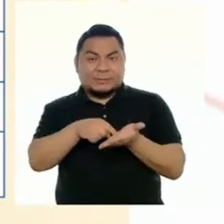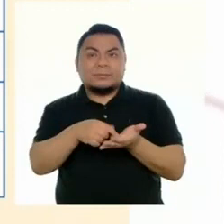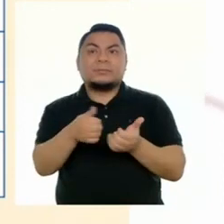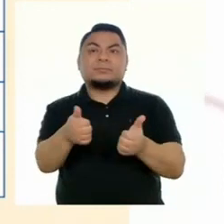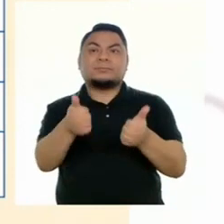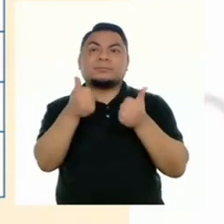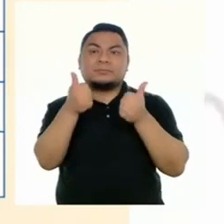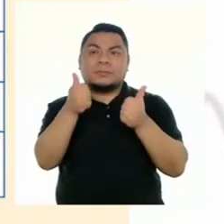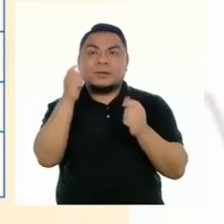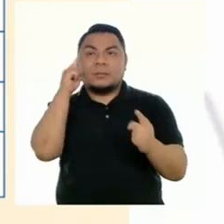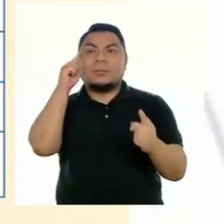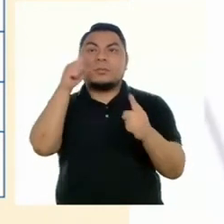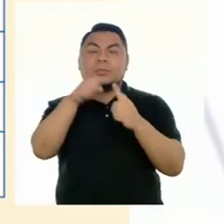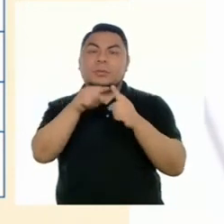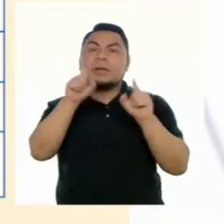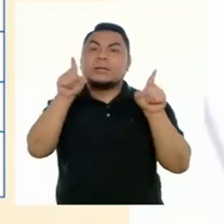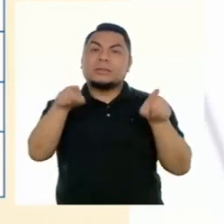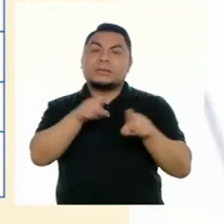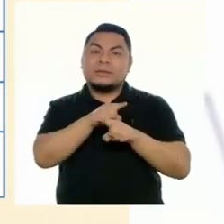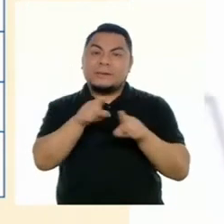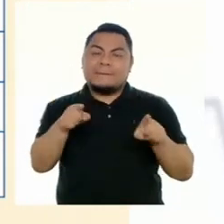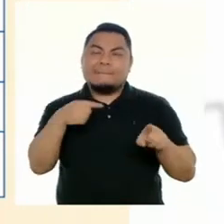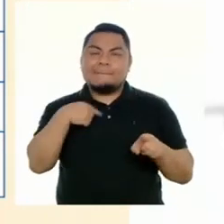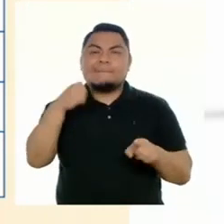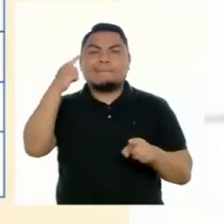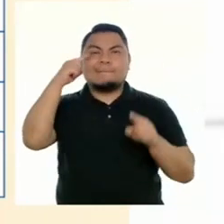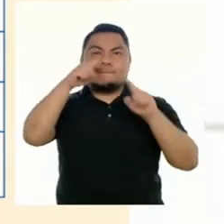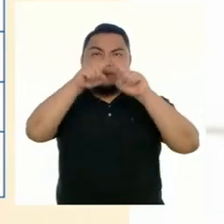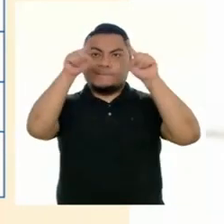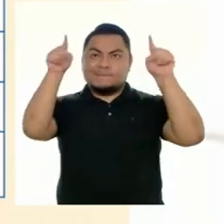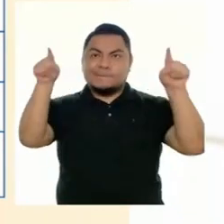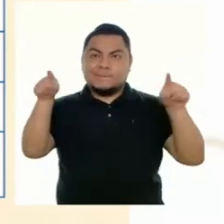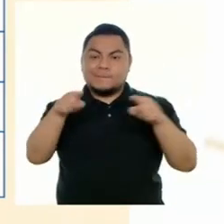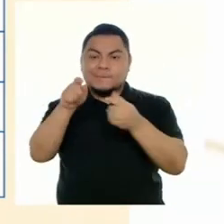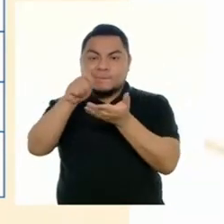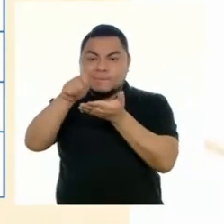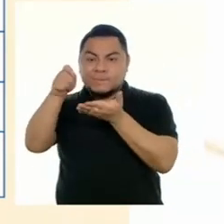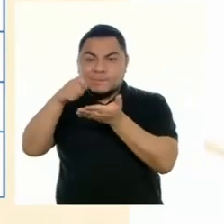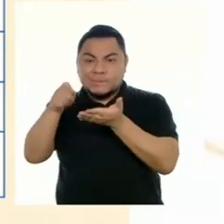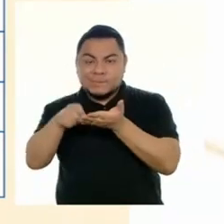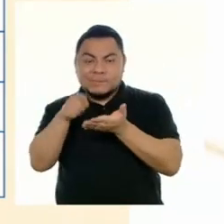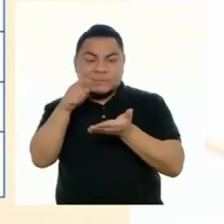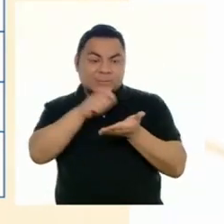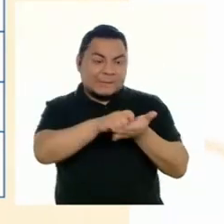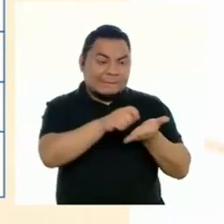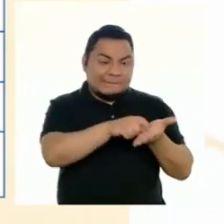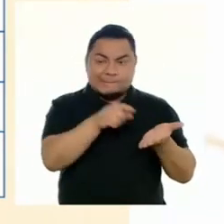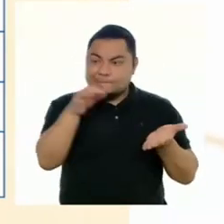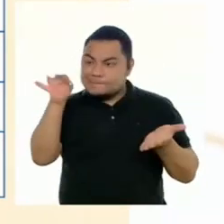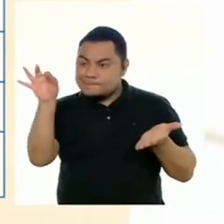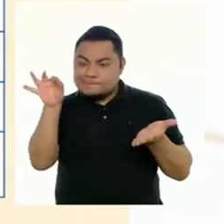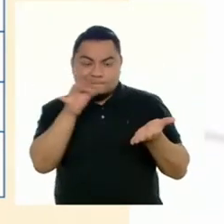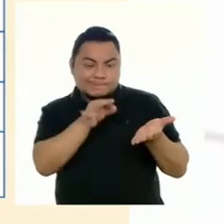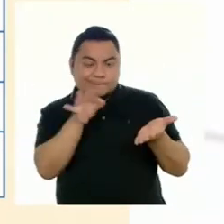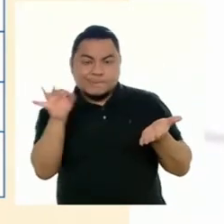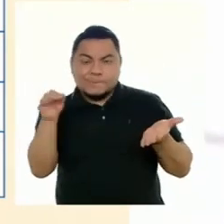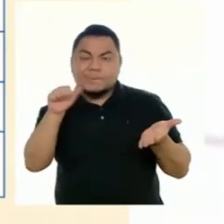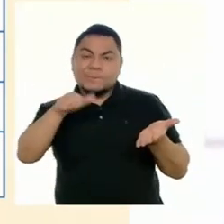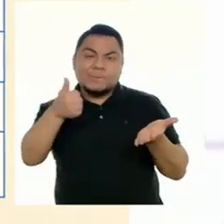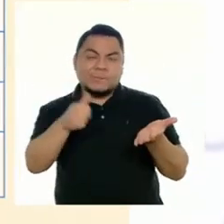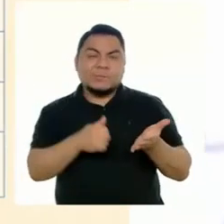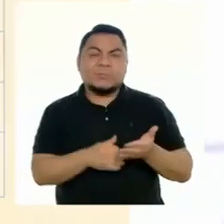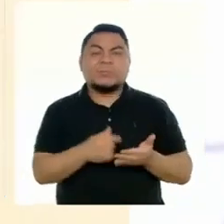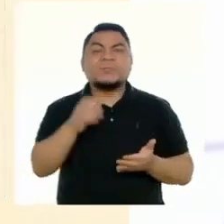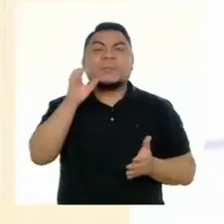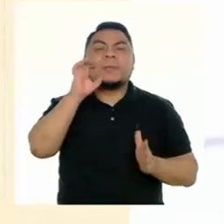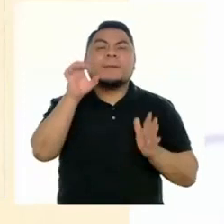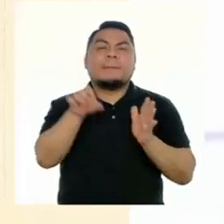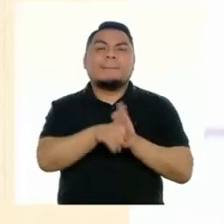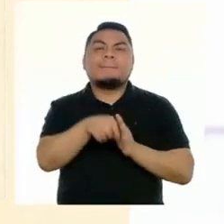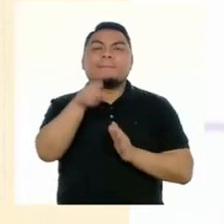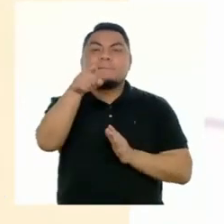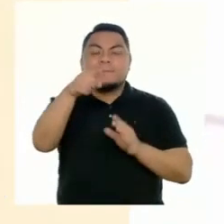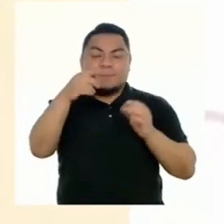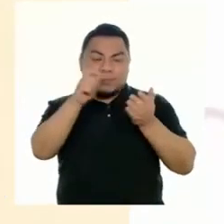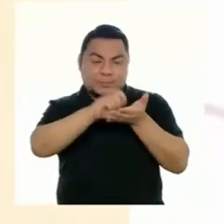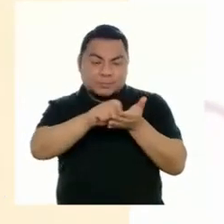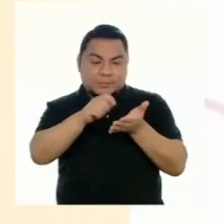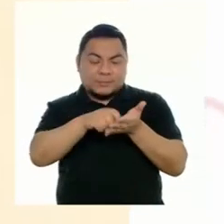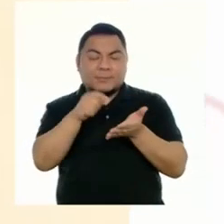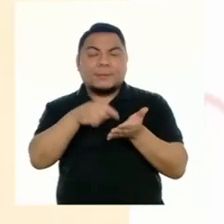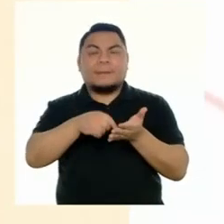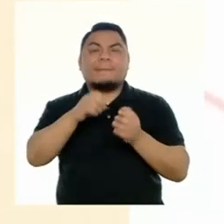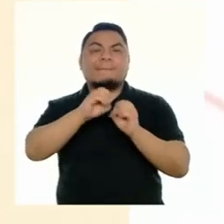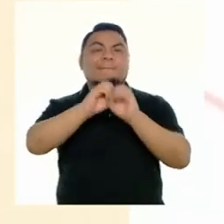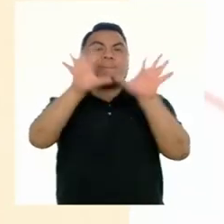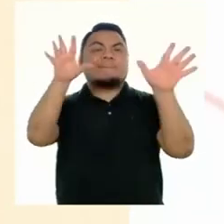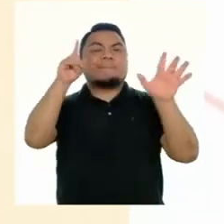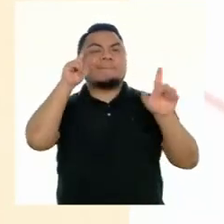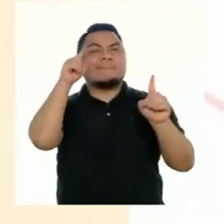cumpliendo con su propósito. Los tengo aquí en la lista de cotejo. Estamos bien preparadas. Por ejemplo, debo revisar si mi postura